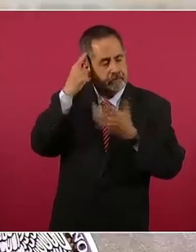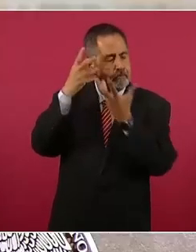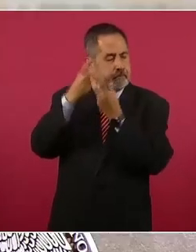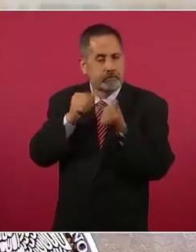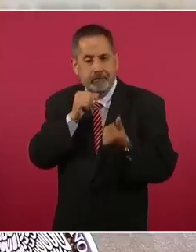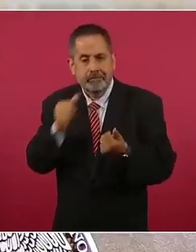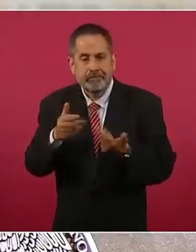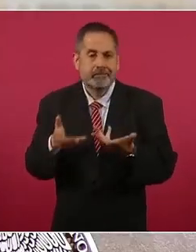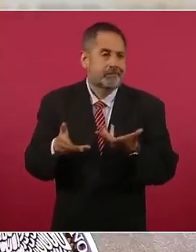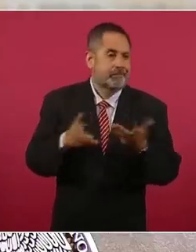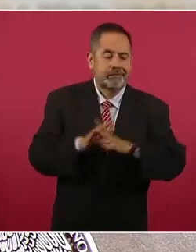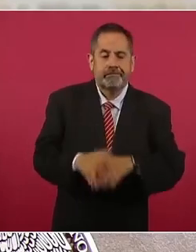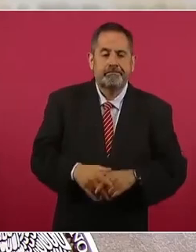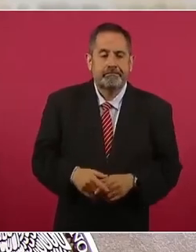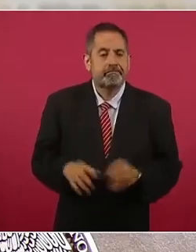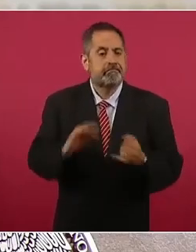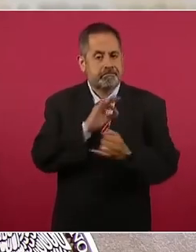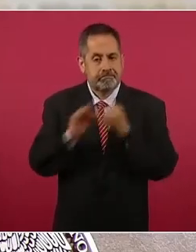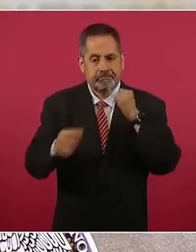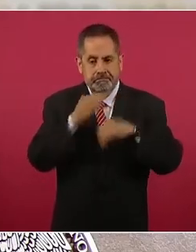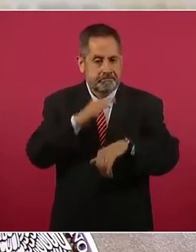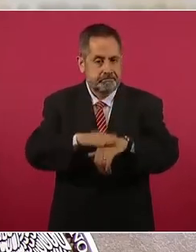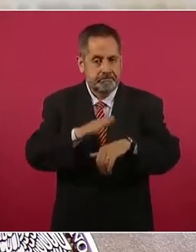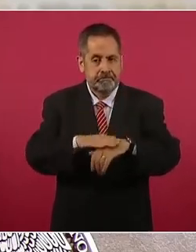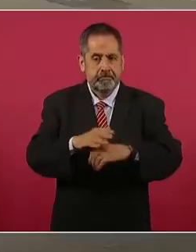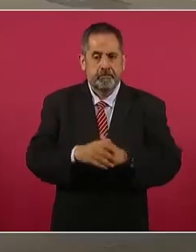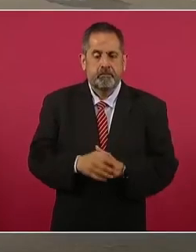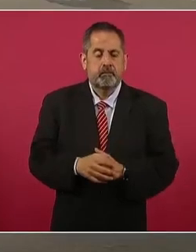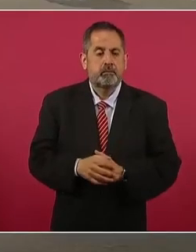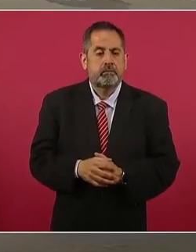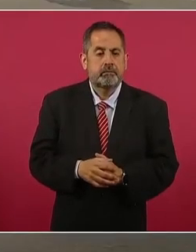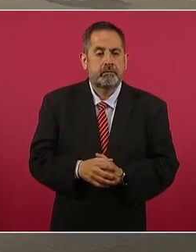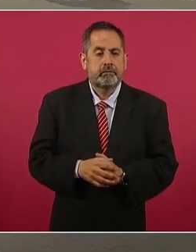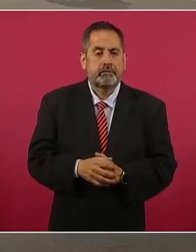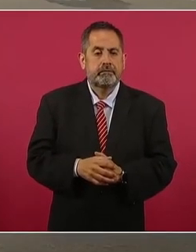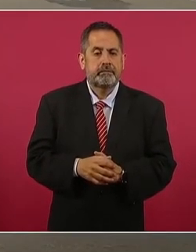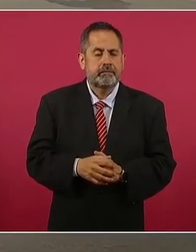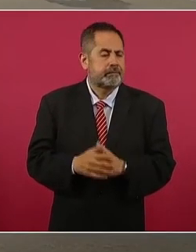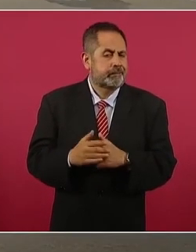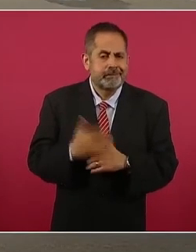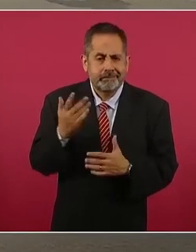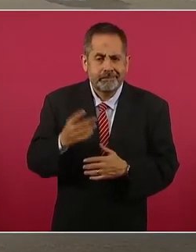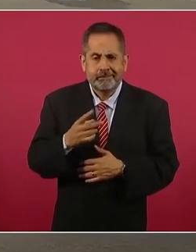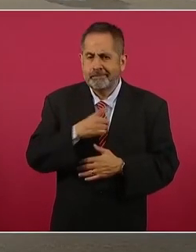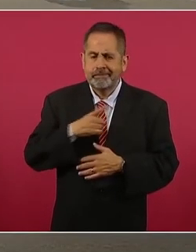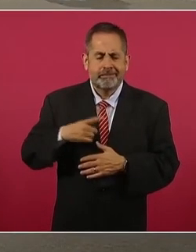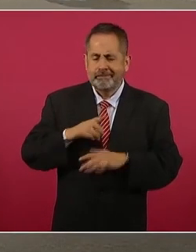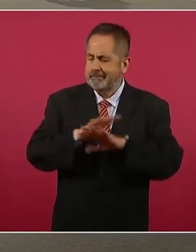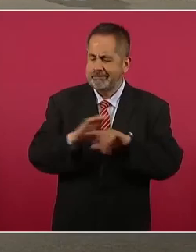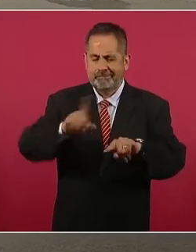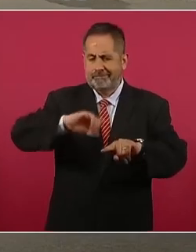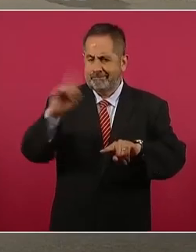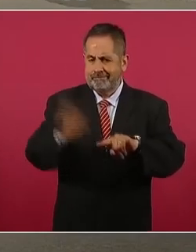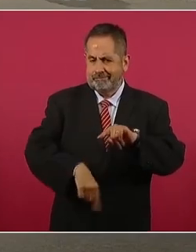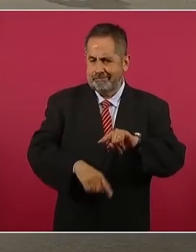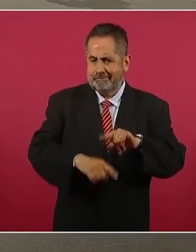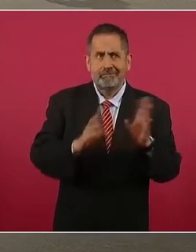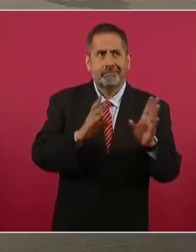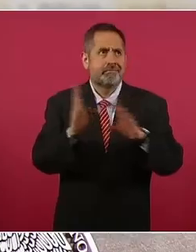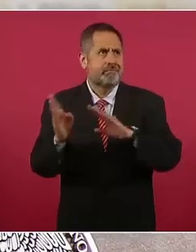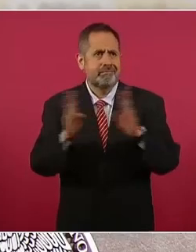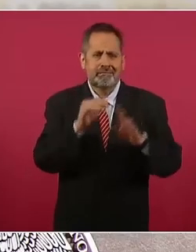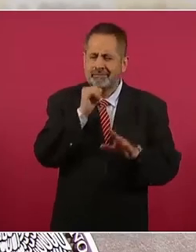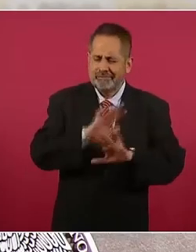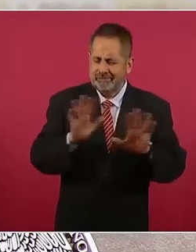Y finalmente, la siguiente, por favor, ¿por qué deberíamos abolir el horario de verano?